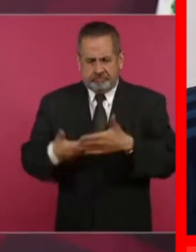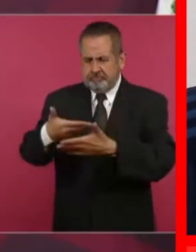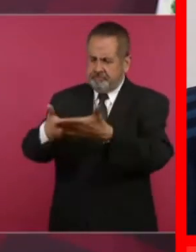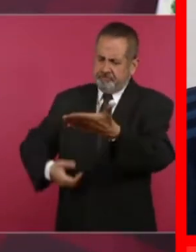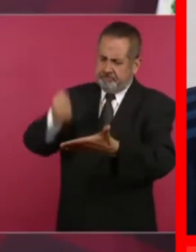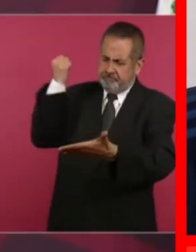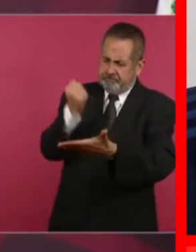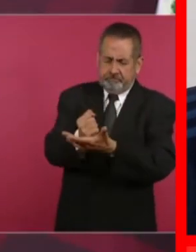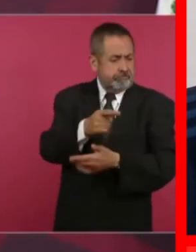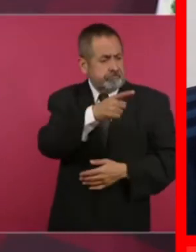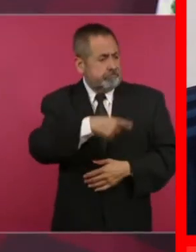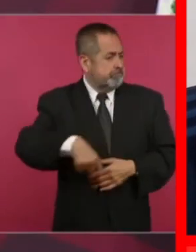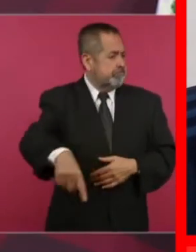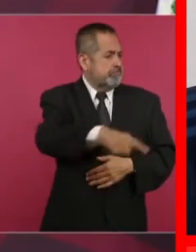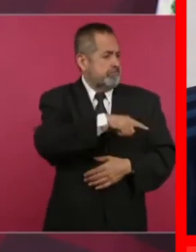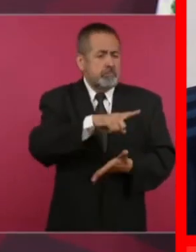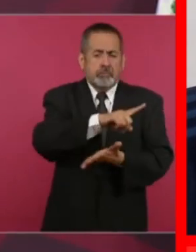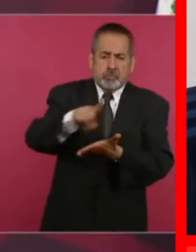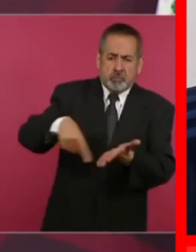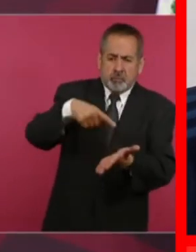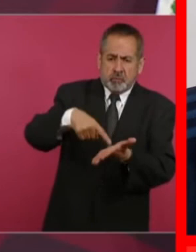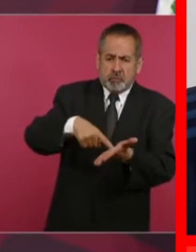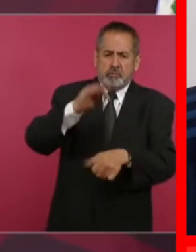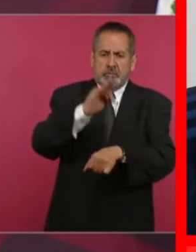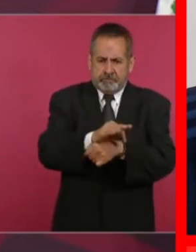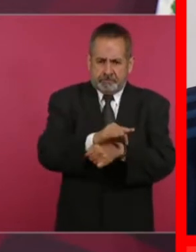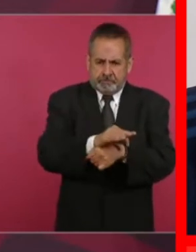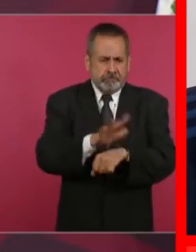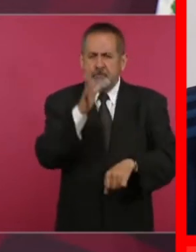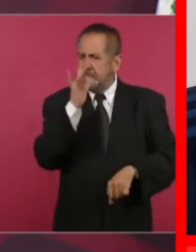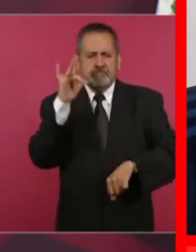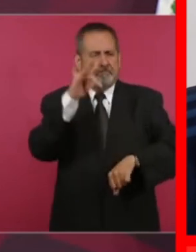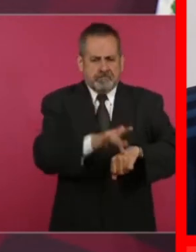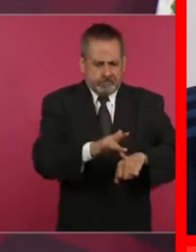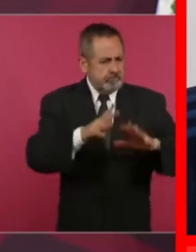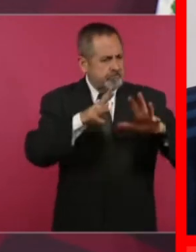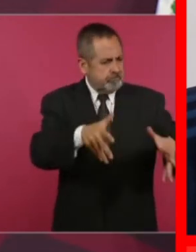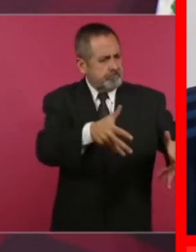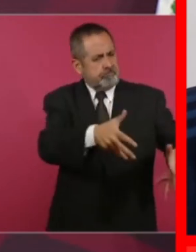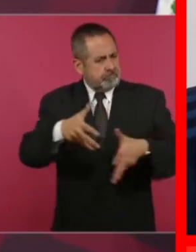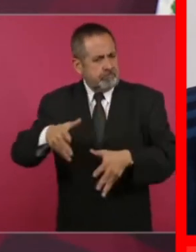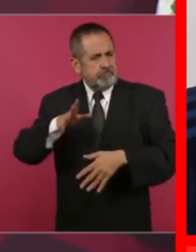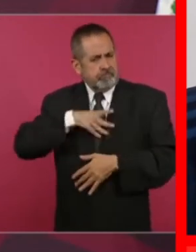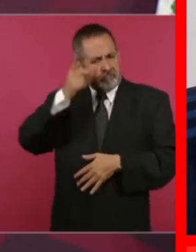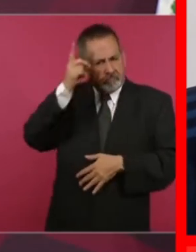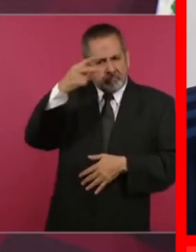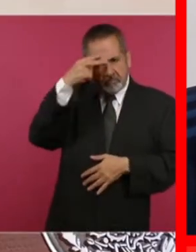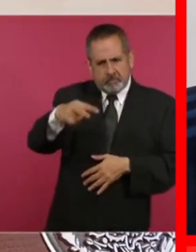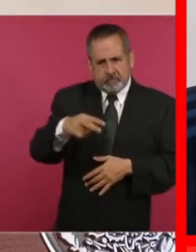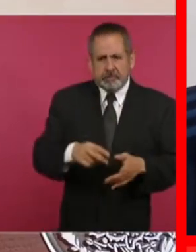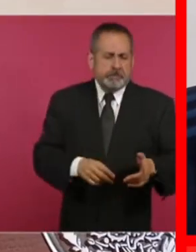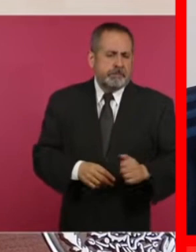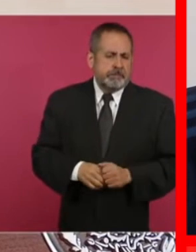decreto para destinar todo el área a